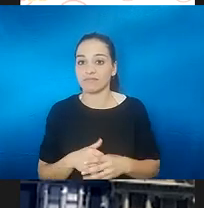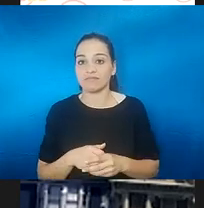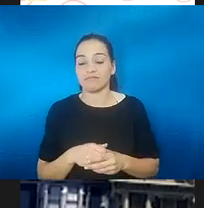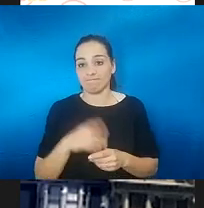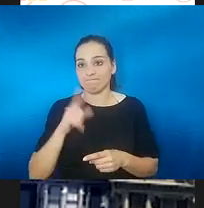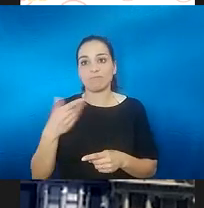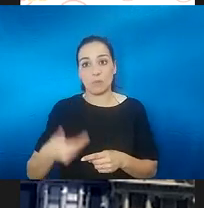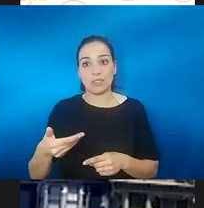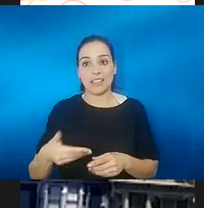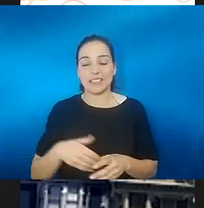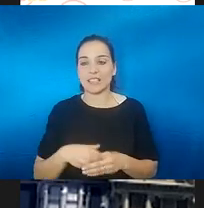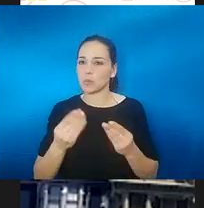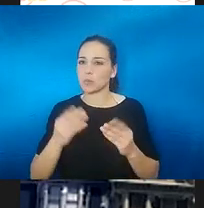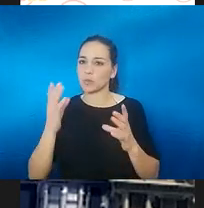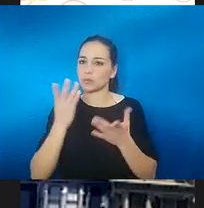parece.